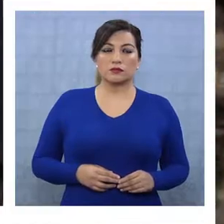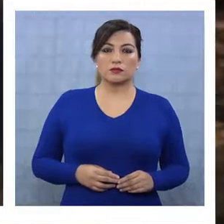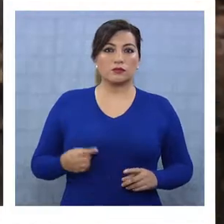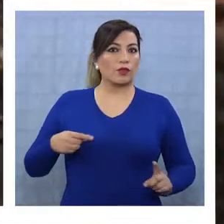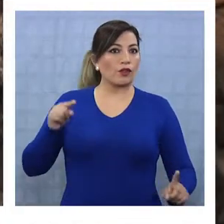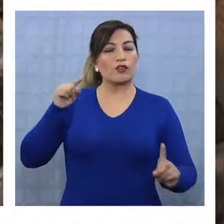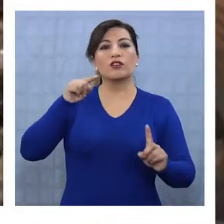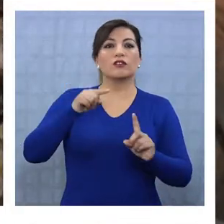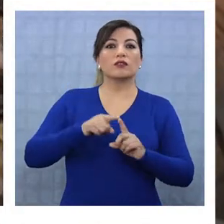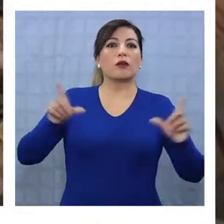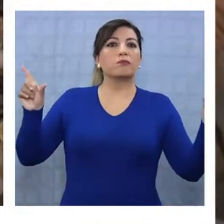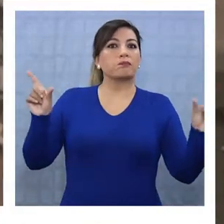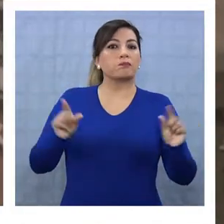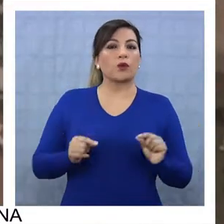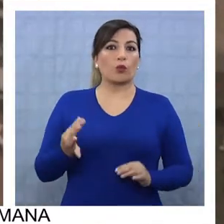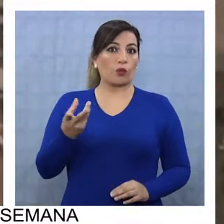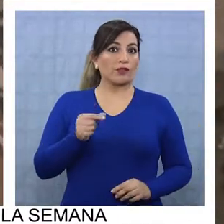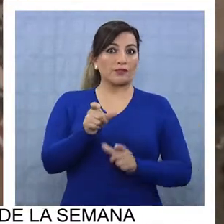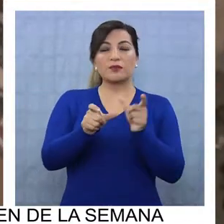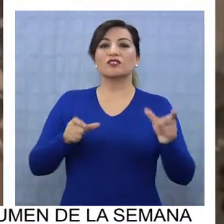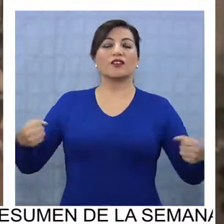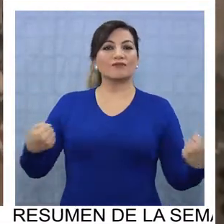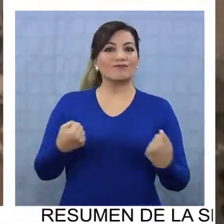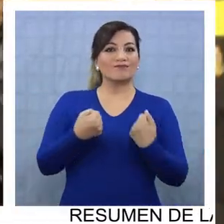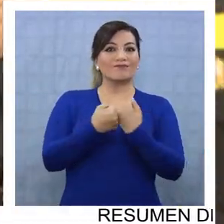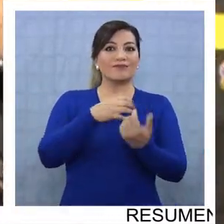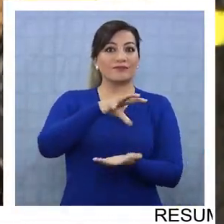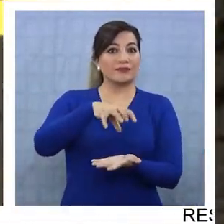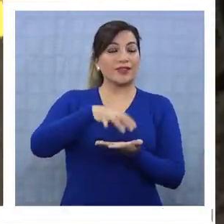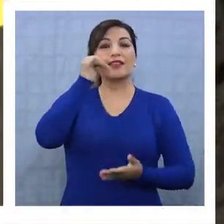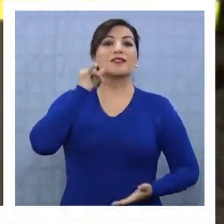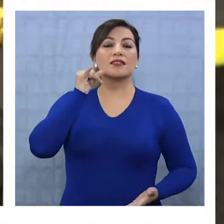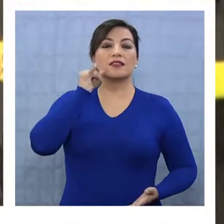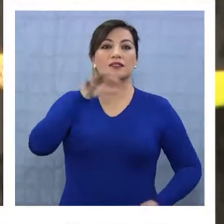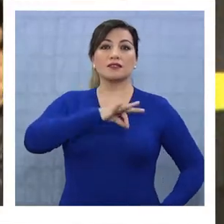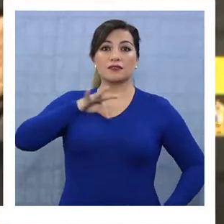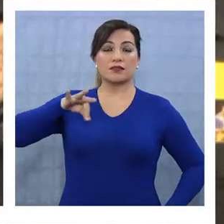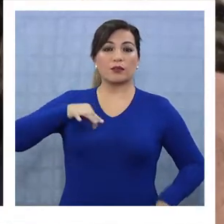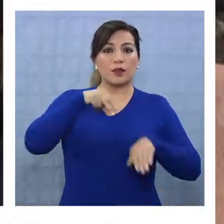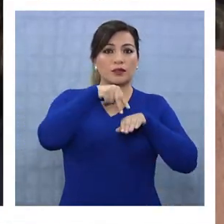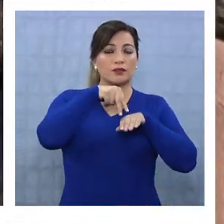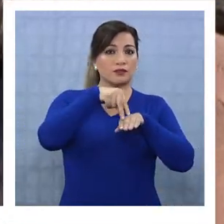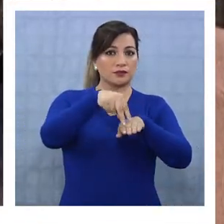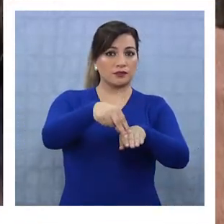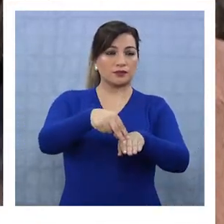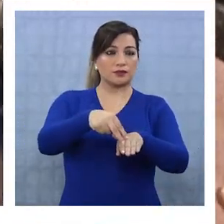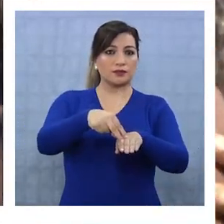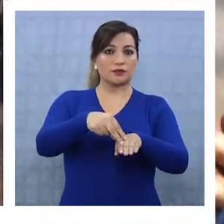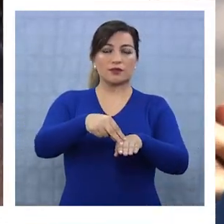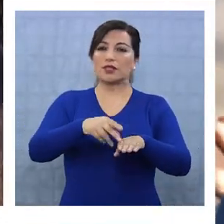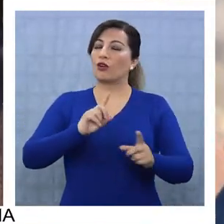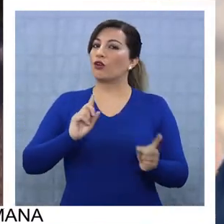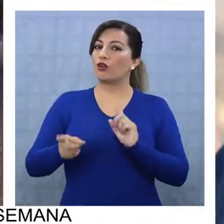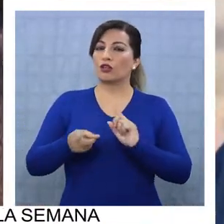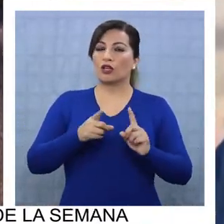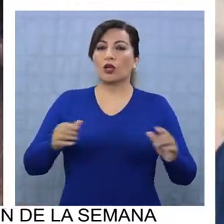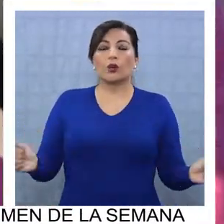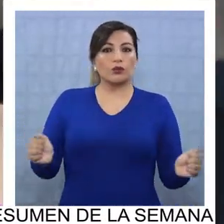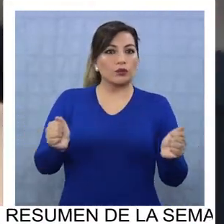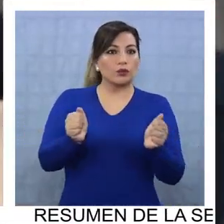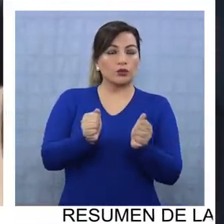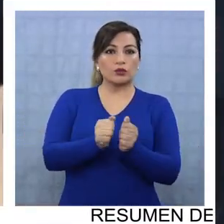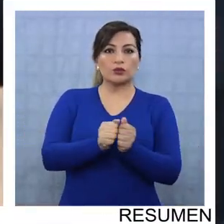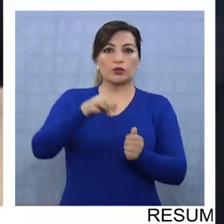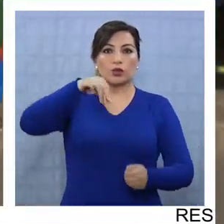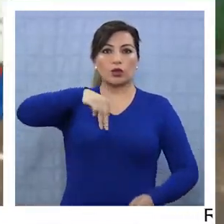Con el objetivo de minimizar el número de accidentes en la región, la Ceremia de Transporte, en forma coordinada